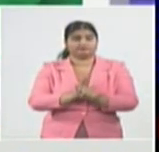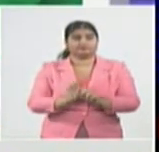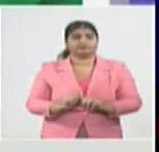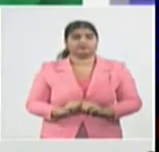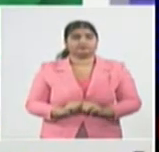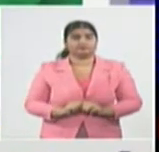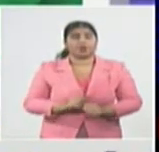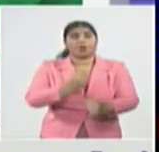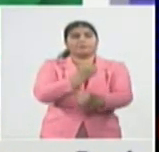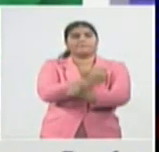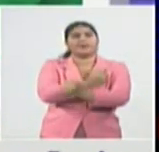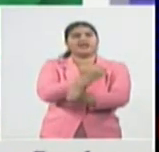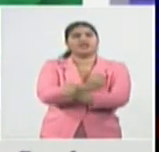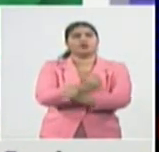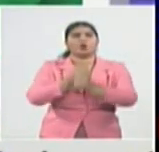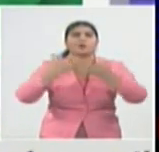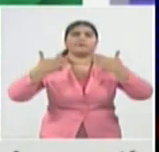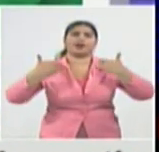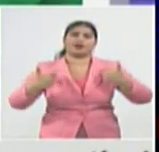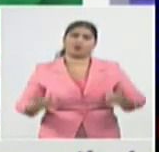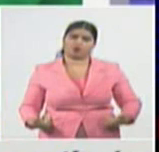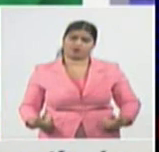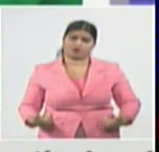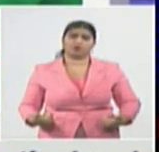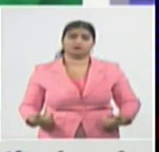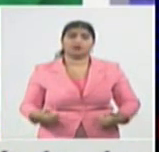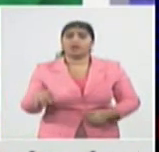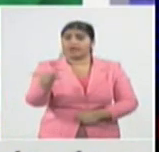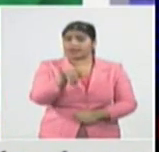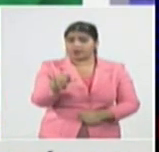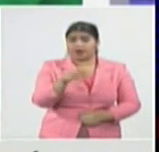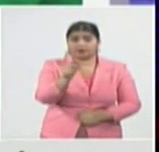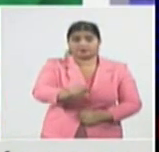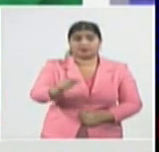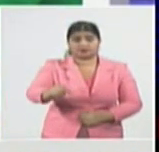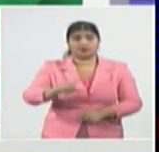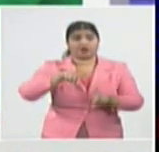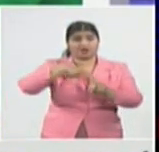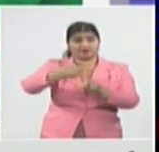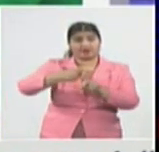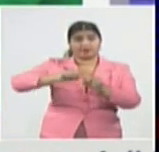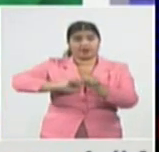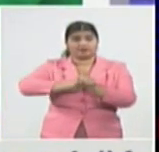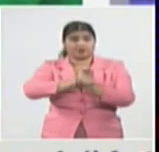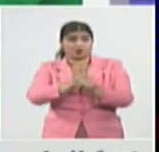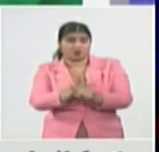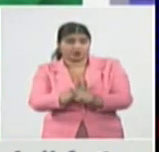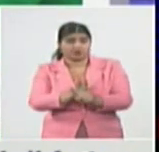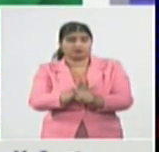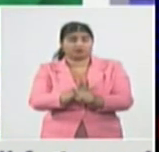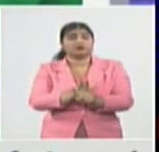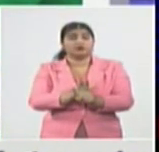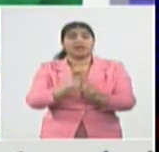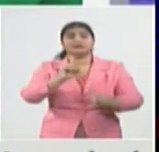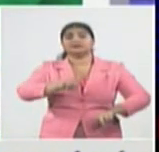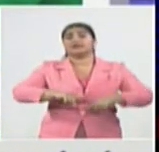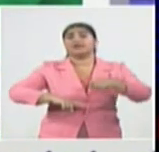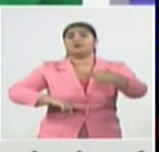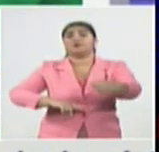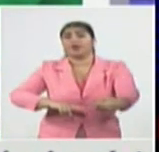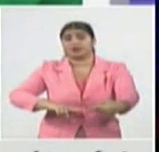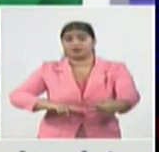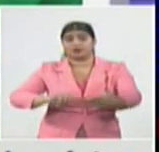tanto, a seguir cuidándose mucho. Hoy muchos casos en terapias intensivas. Nuevamente, 440